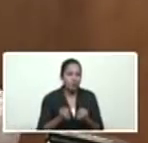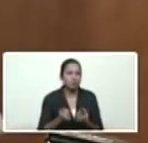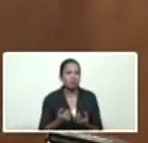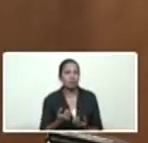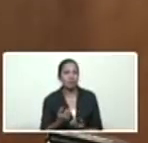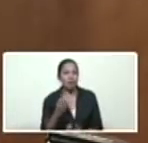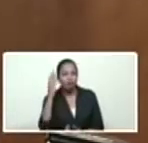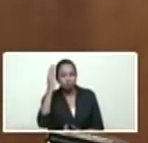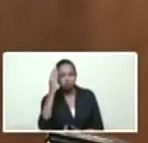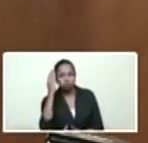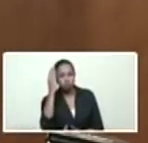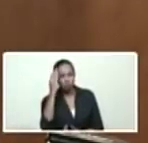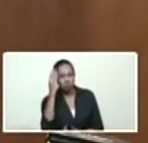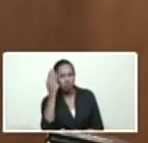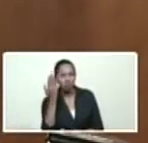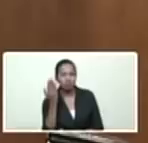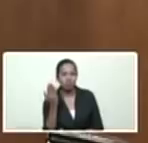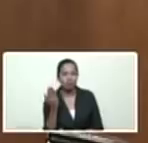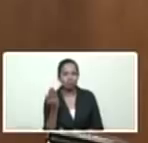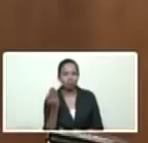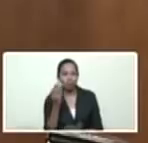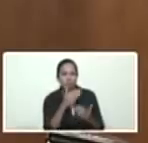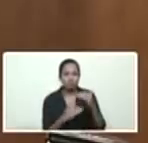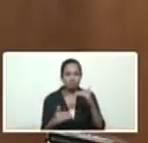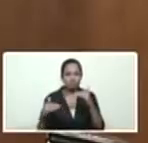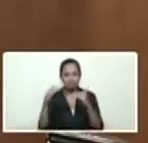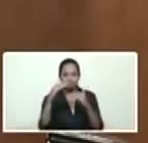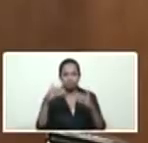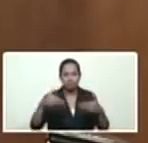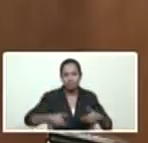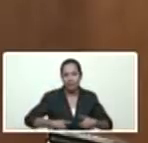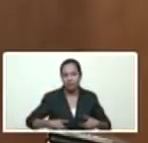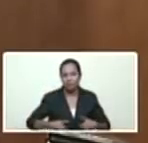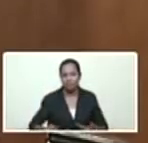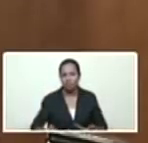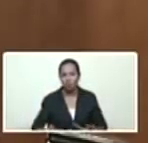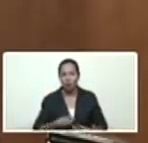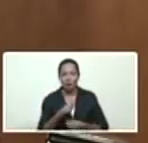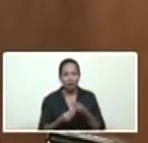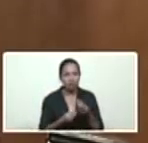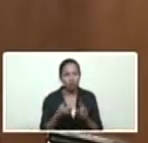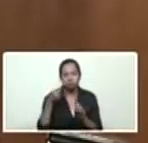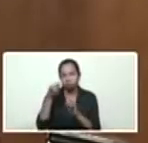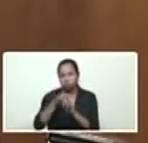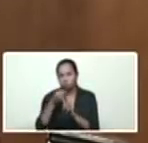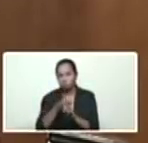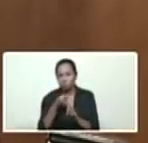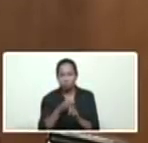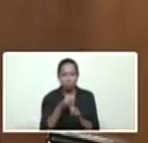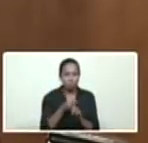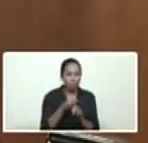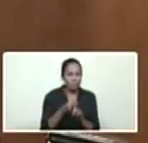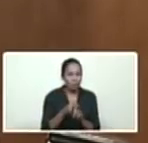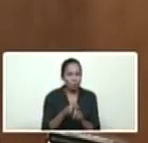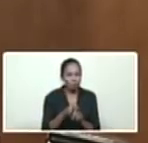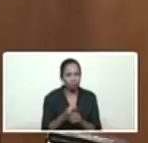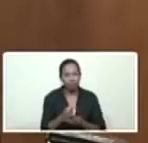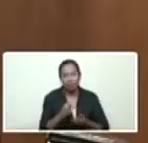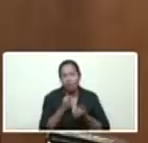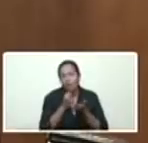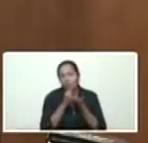de conciencia, de capacidad de sacrificio, de capacidad de lucha, de capacidad de solidaridad